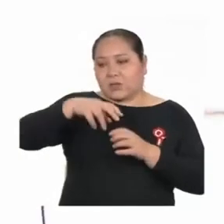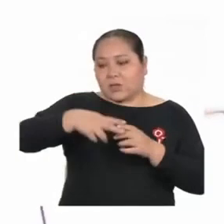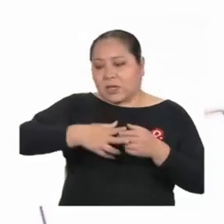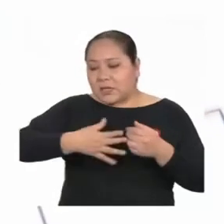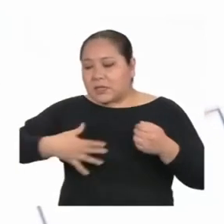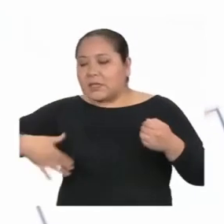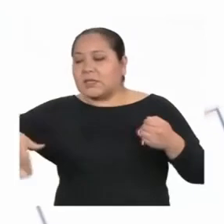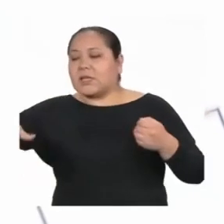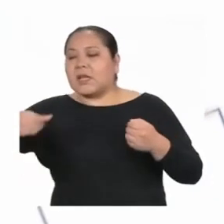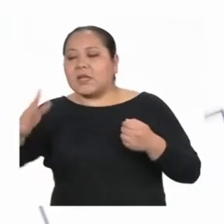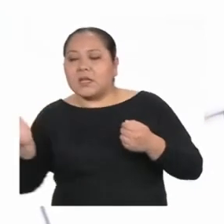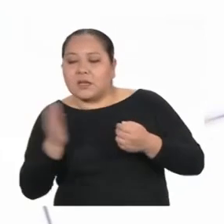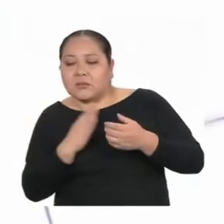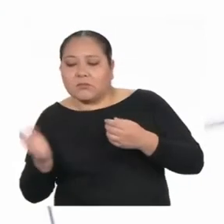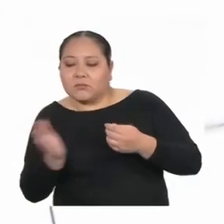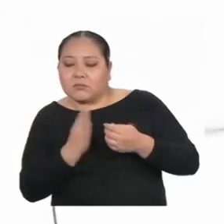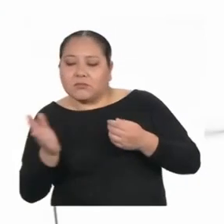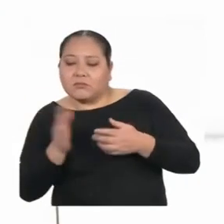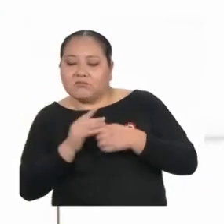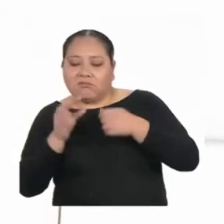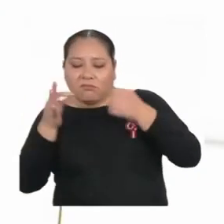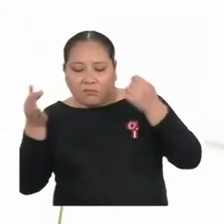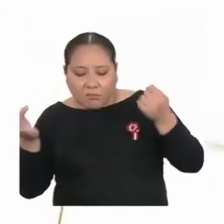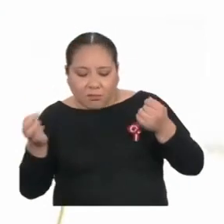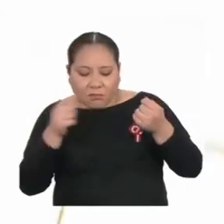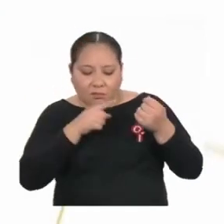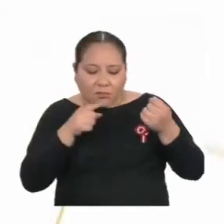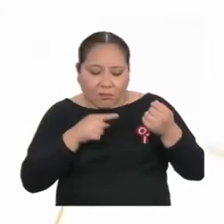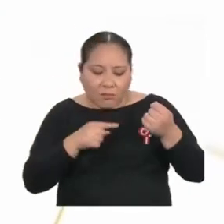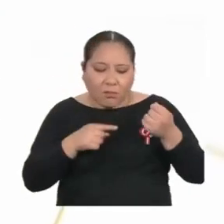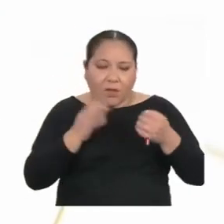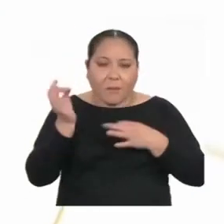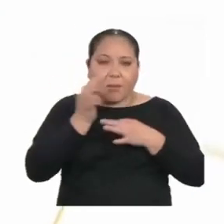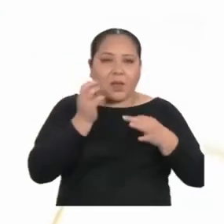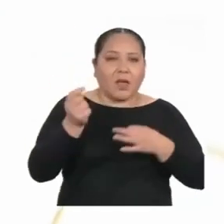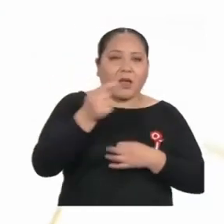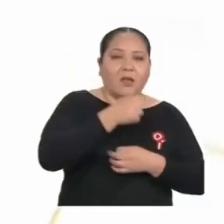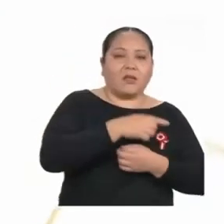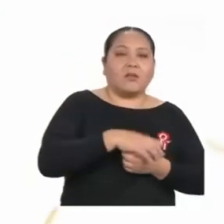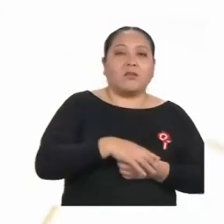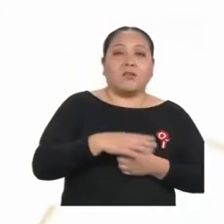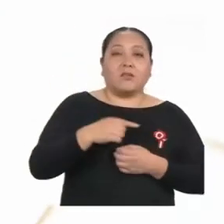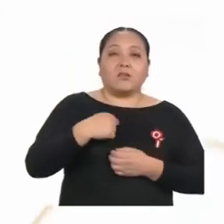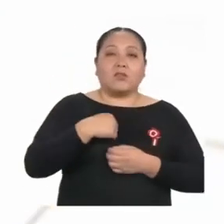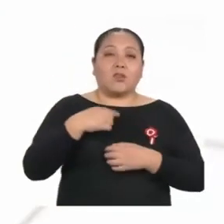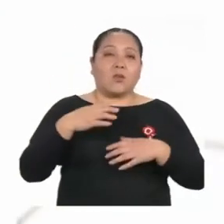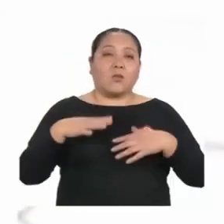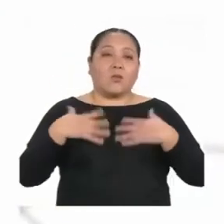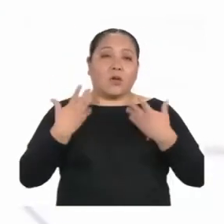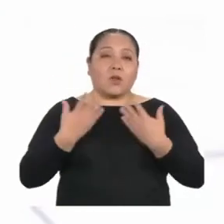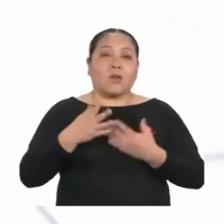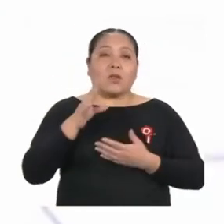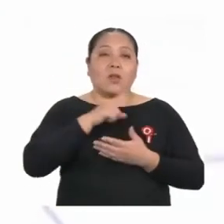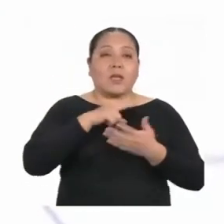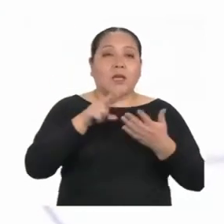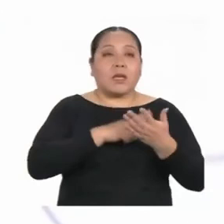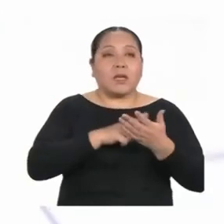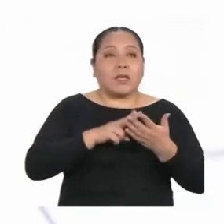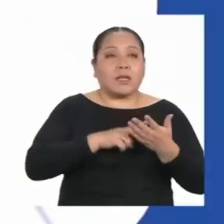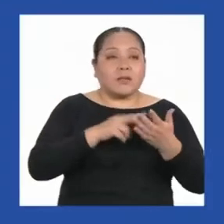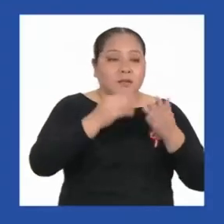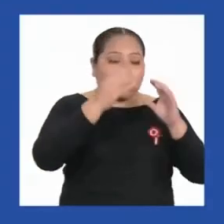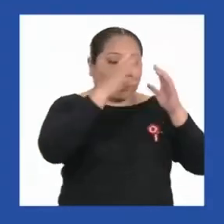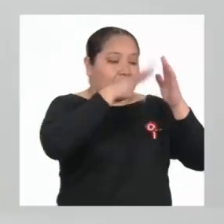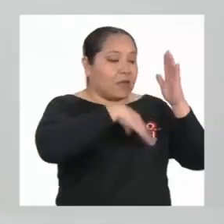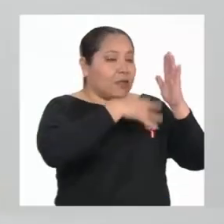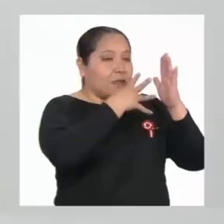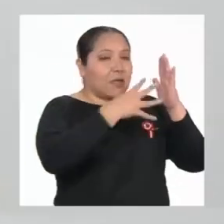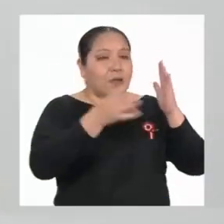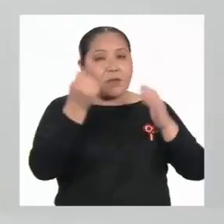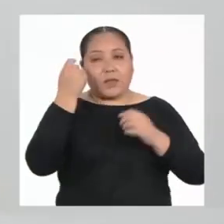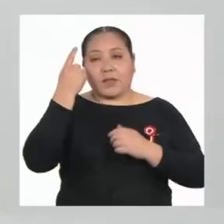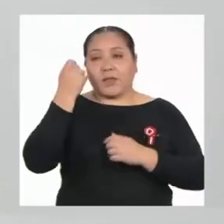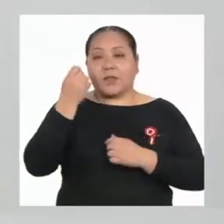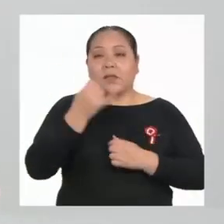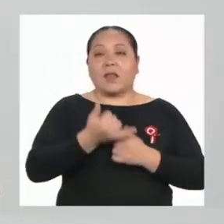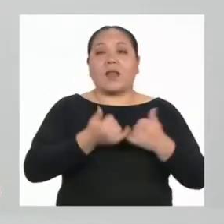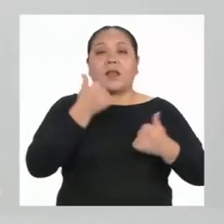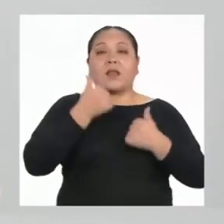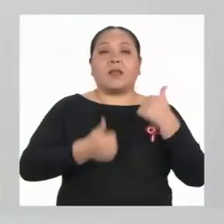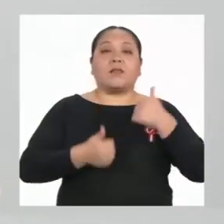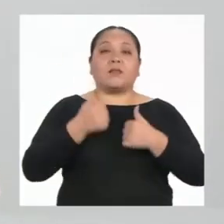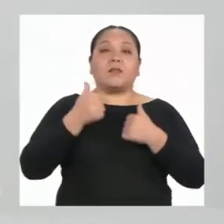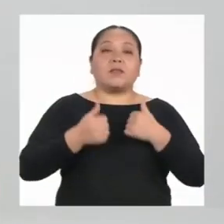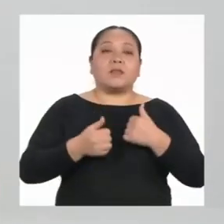párrafos completos que expliquen esos datos. Puedo leer la tabla y comprender la situación. Sí,